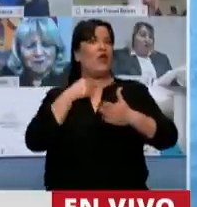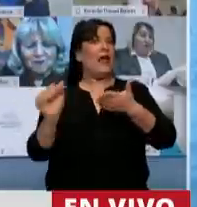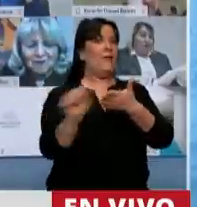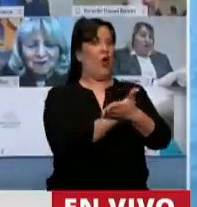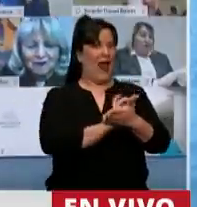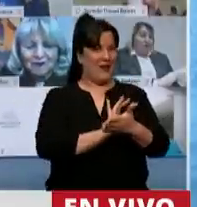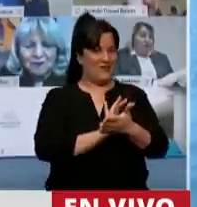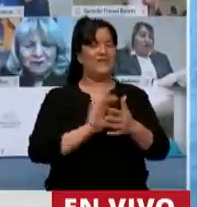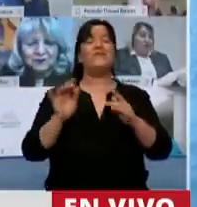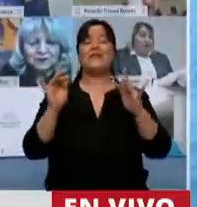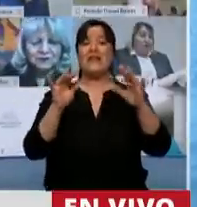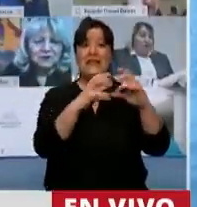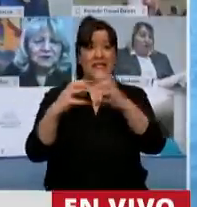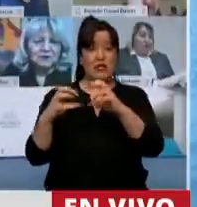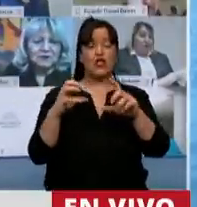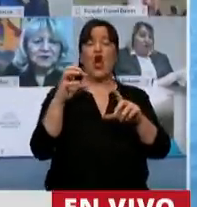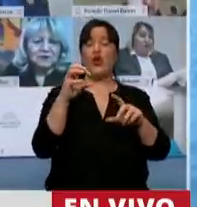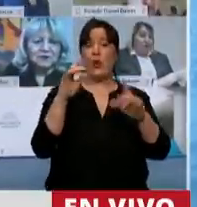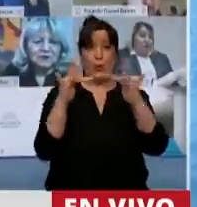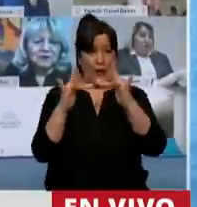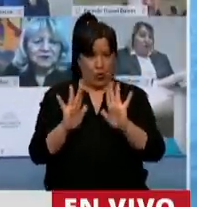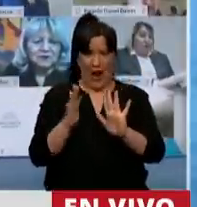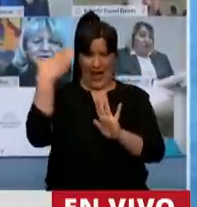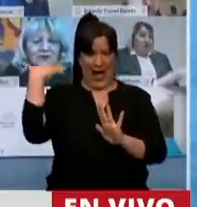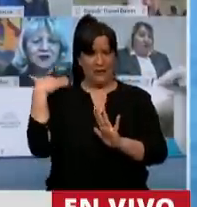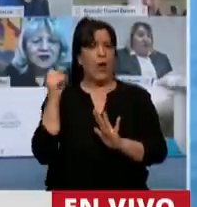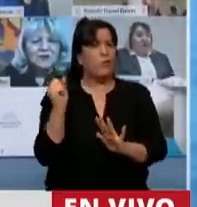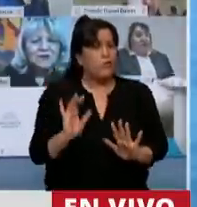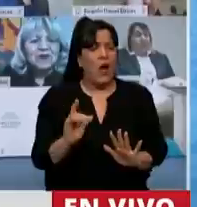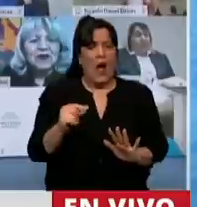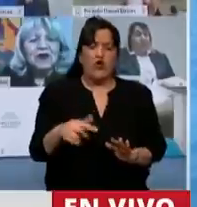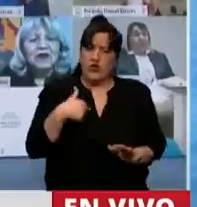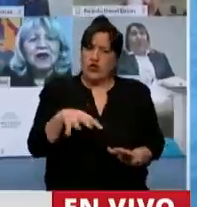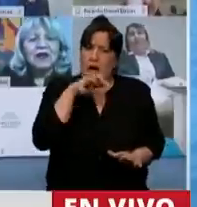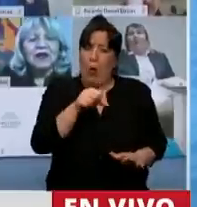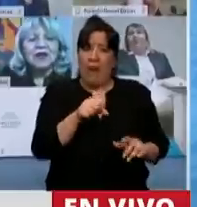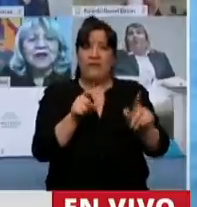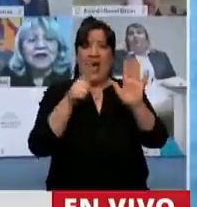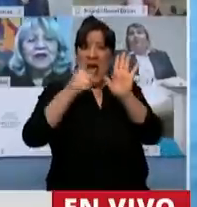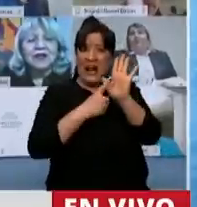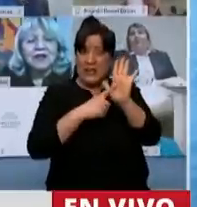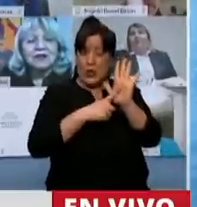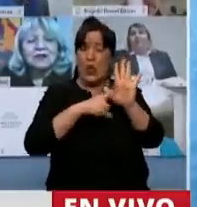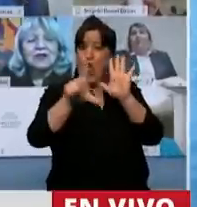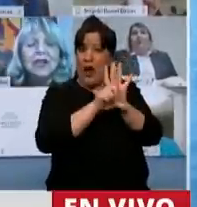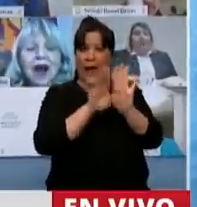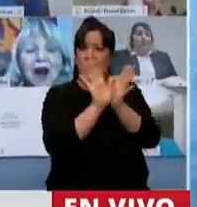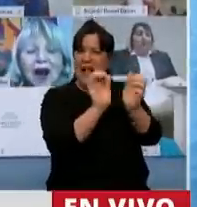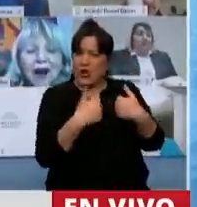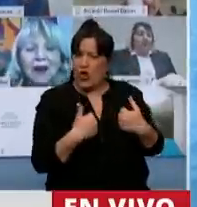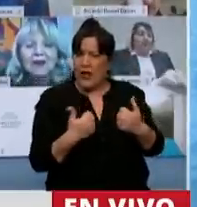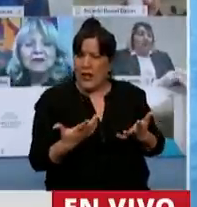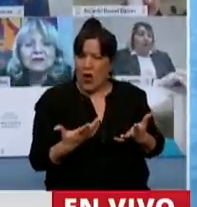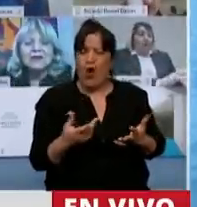virtuales hemos tenido que soportar que un artículo en una ley lo escondan, no somos solamente